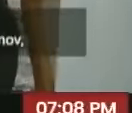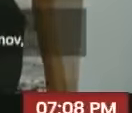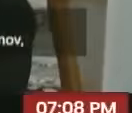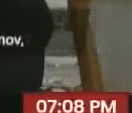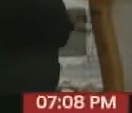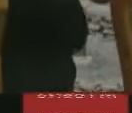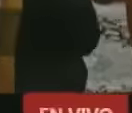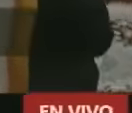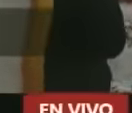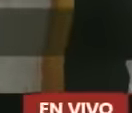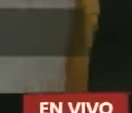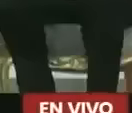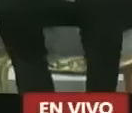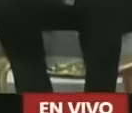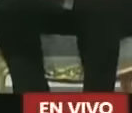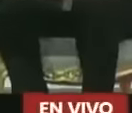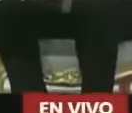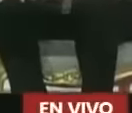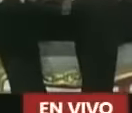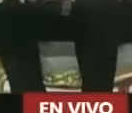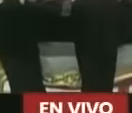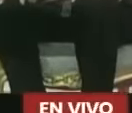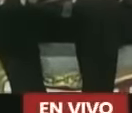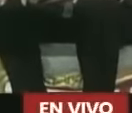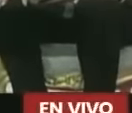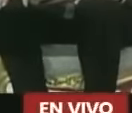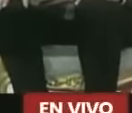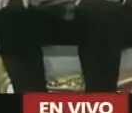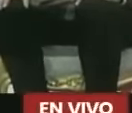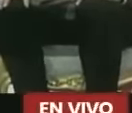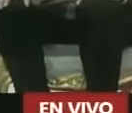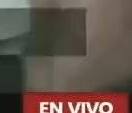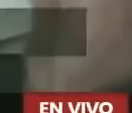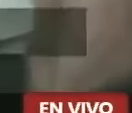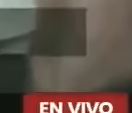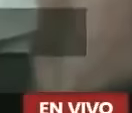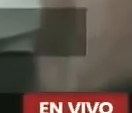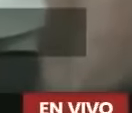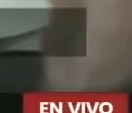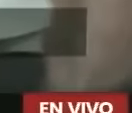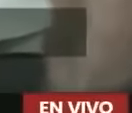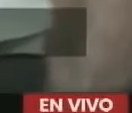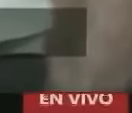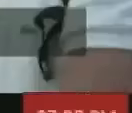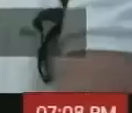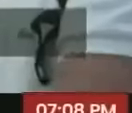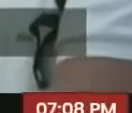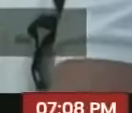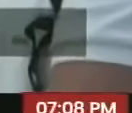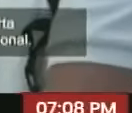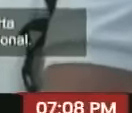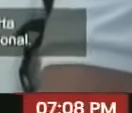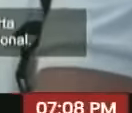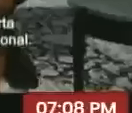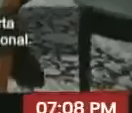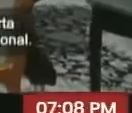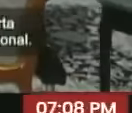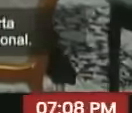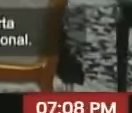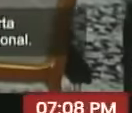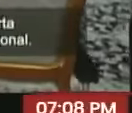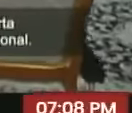Krasnov con quien sostuvo un encuentro para fortalecer el desarrollo de las relaciones entre ambas naciones y